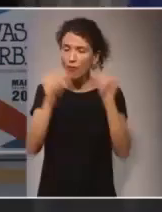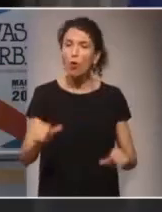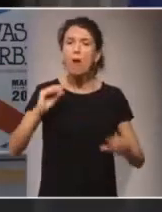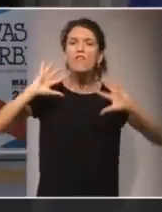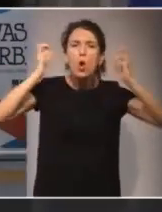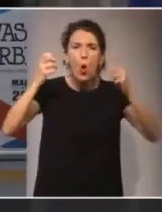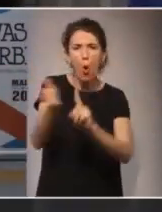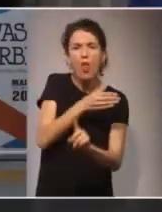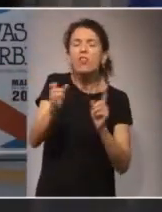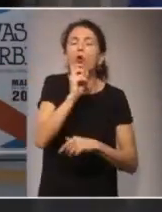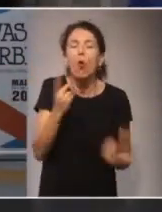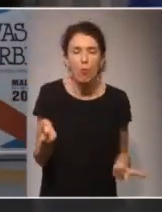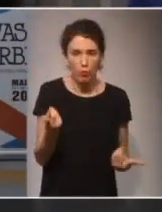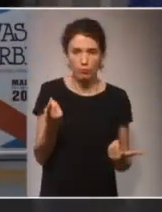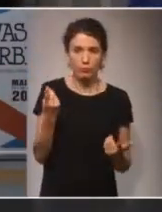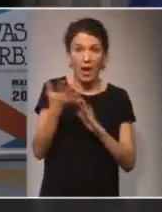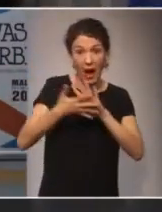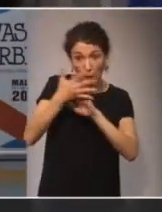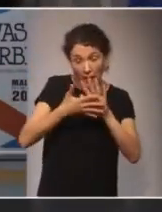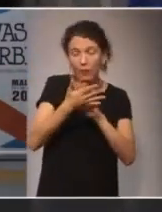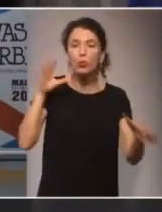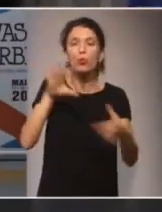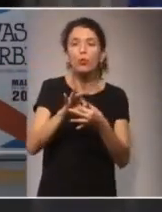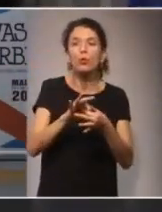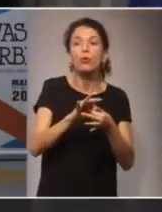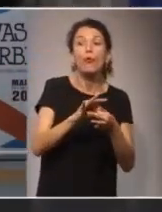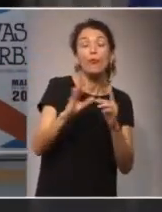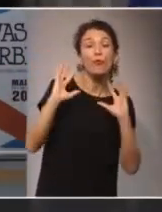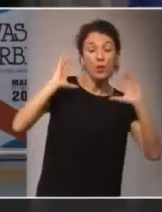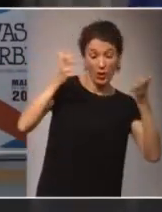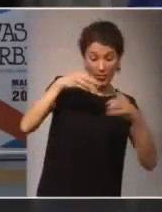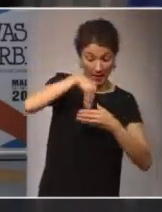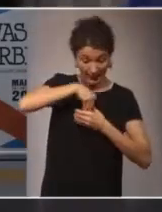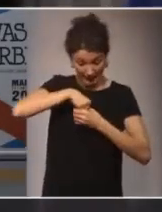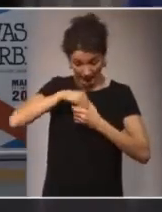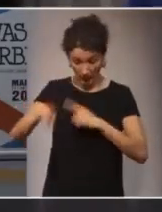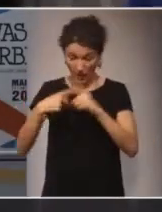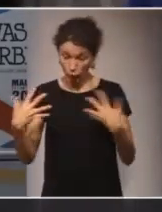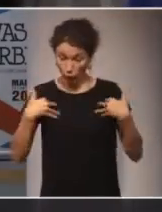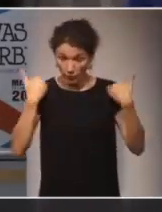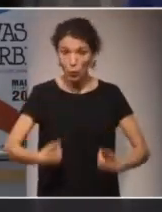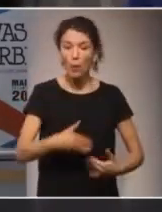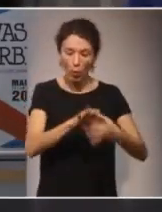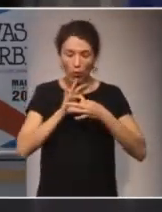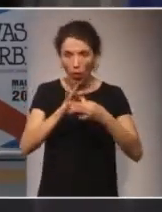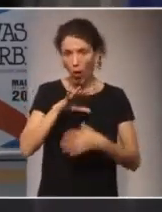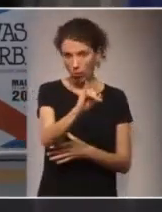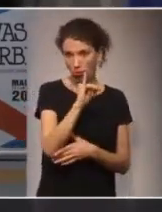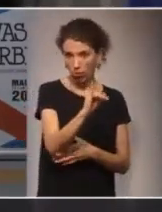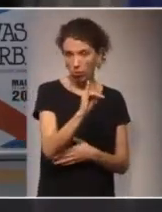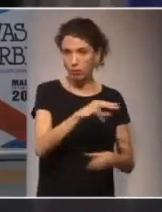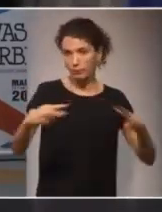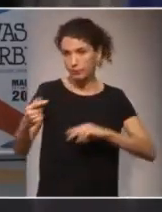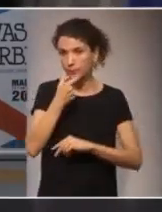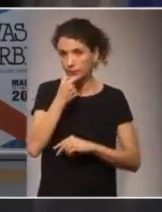violencia, haciendo hincapié en la relación entre la violencia interna y el sufrimiento humano. En esta speech,